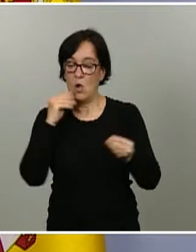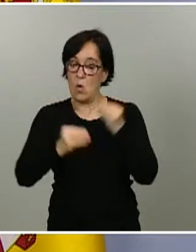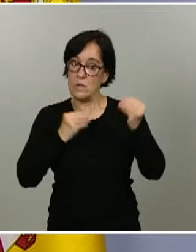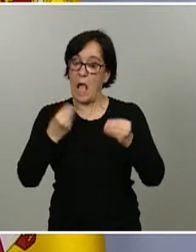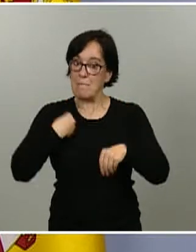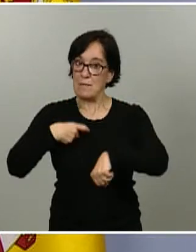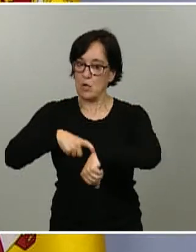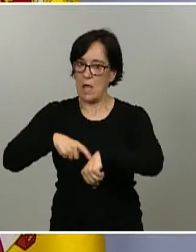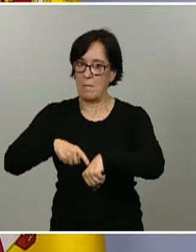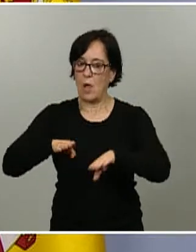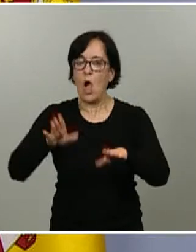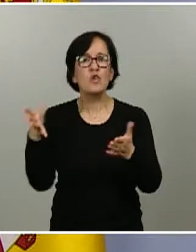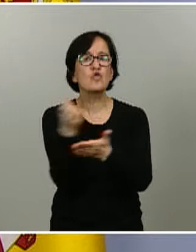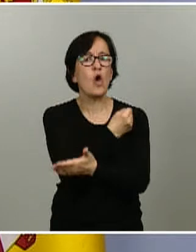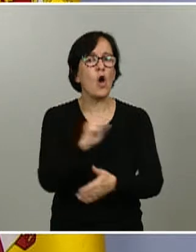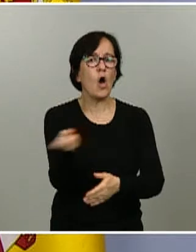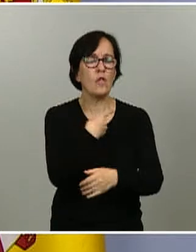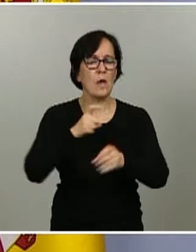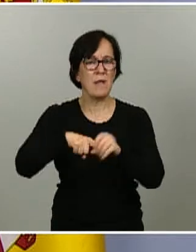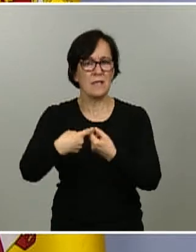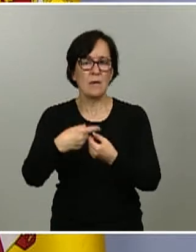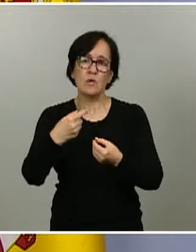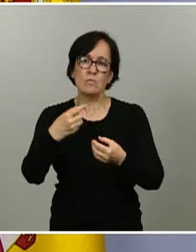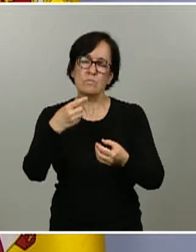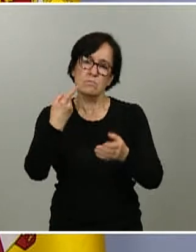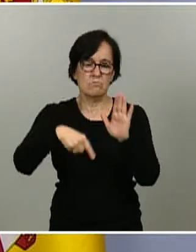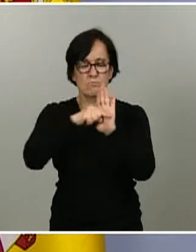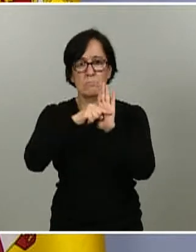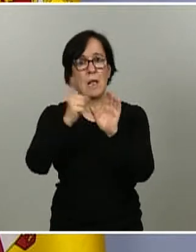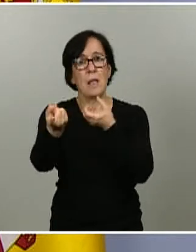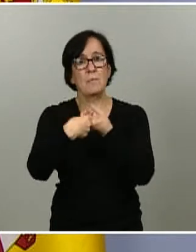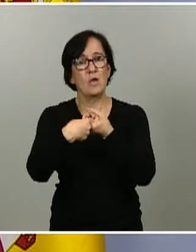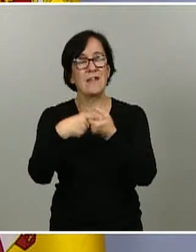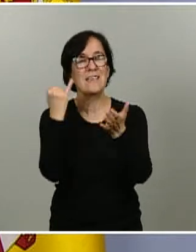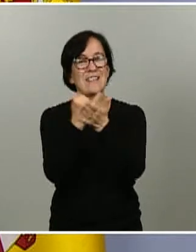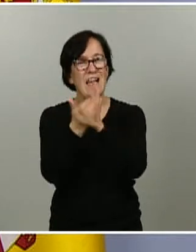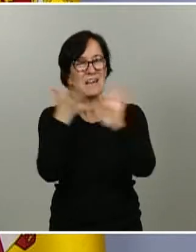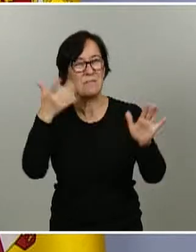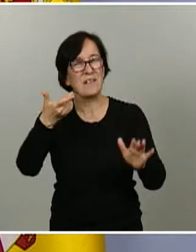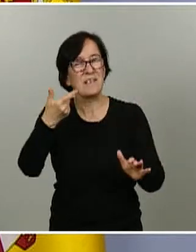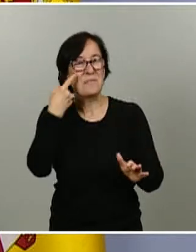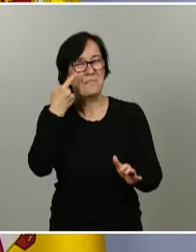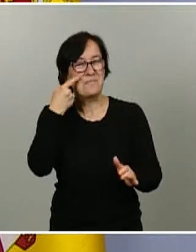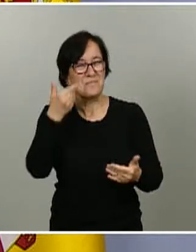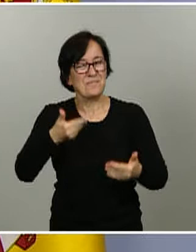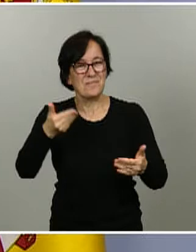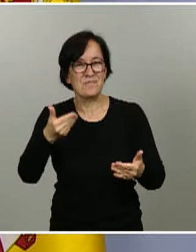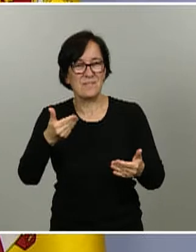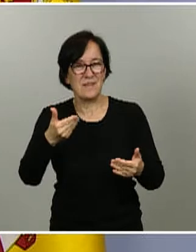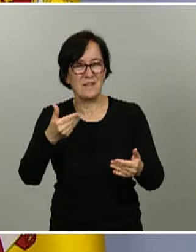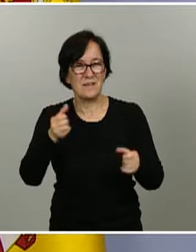todos los participantes, era un requisito para participar, un test rápido, como se conoce, en un test de inmunocromatografía.